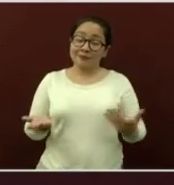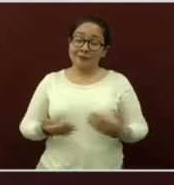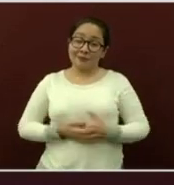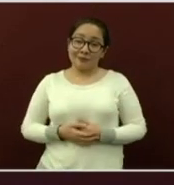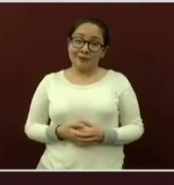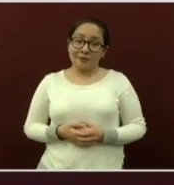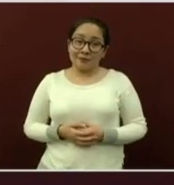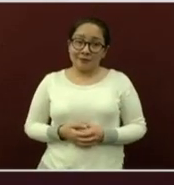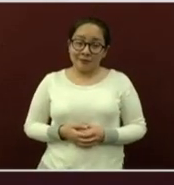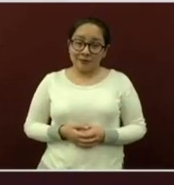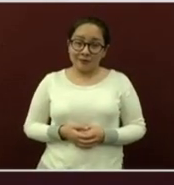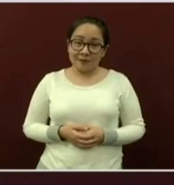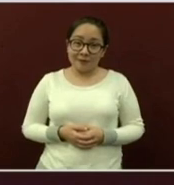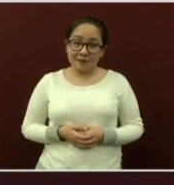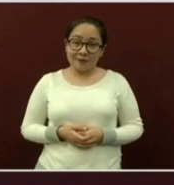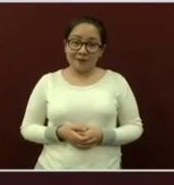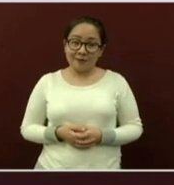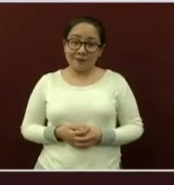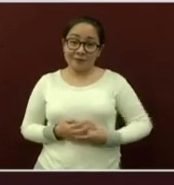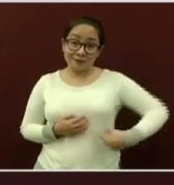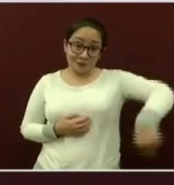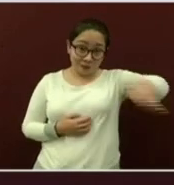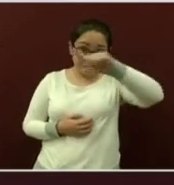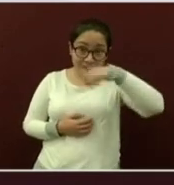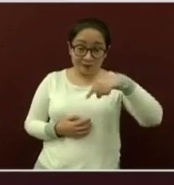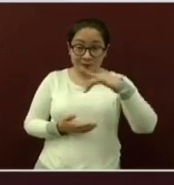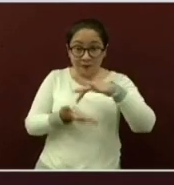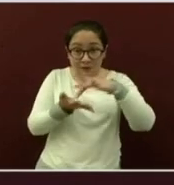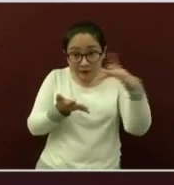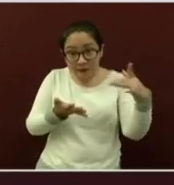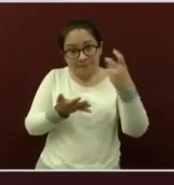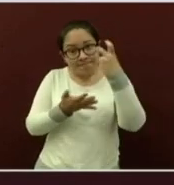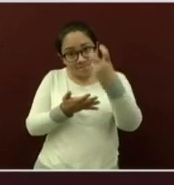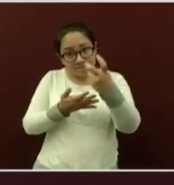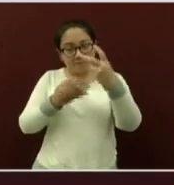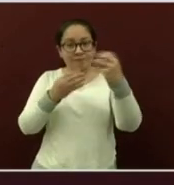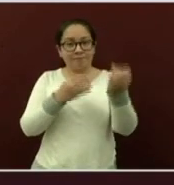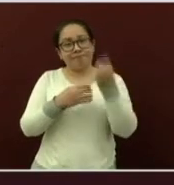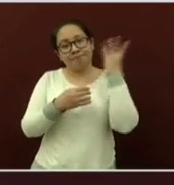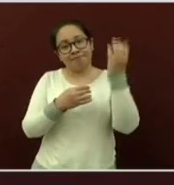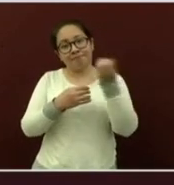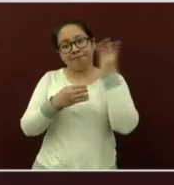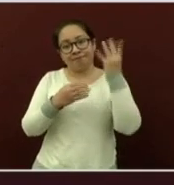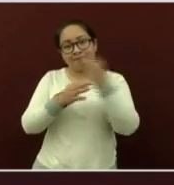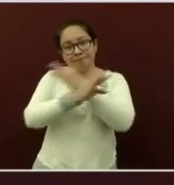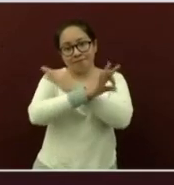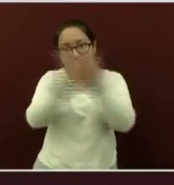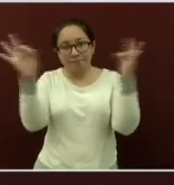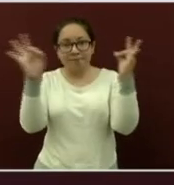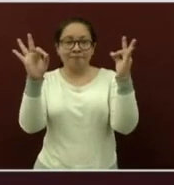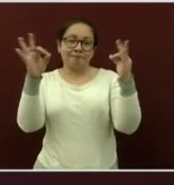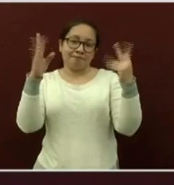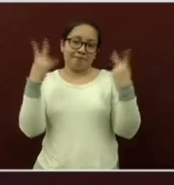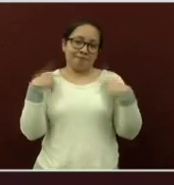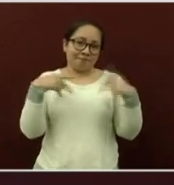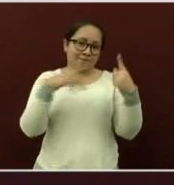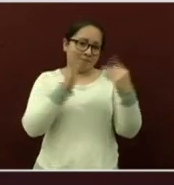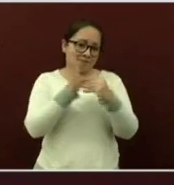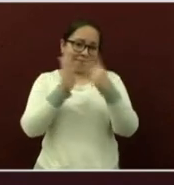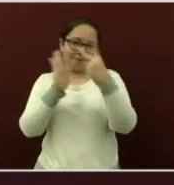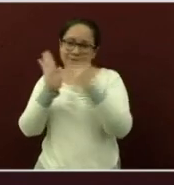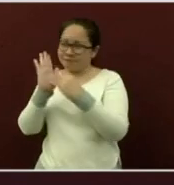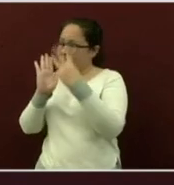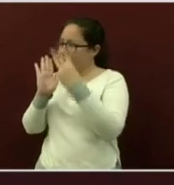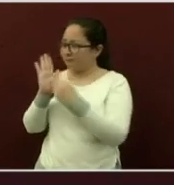precisamente ustedes es que logramos hacer llegar el mensaje de salud a miles de hogares a